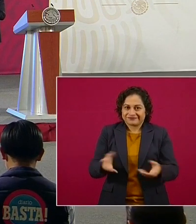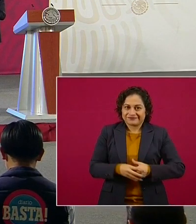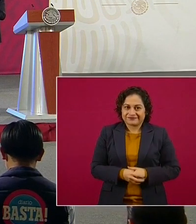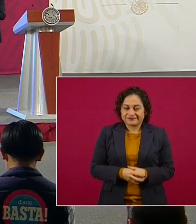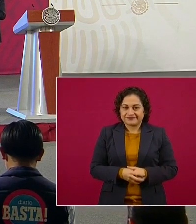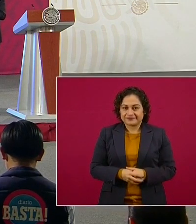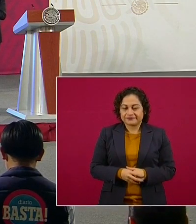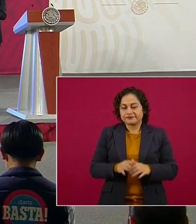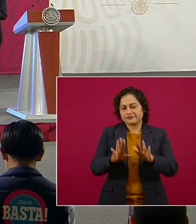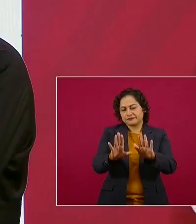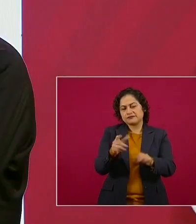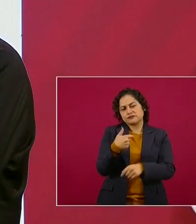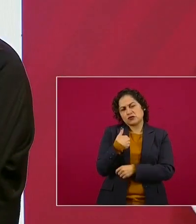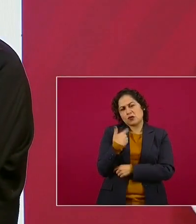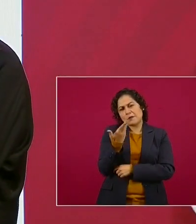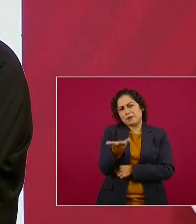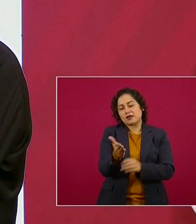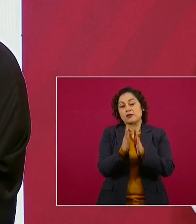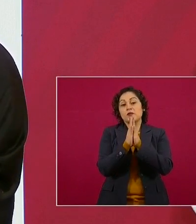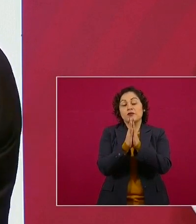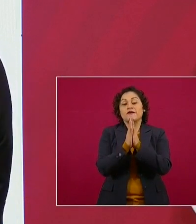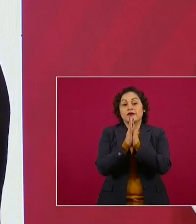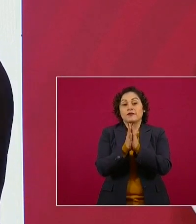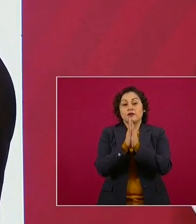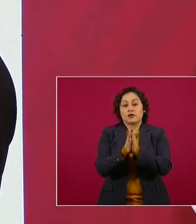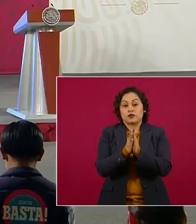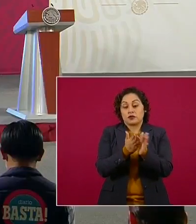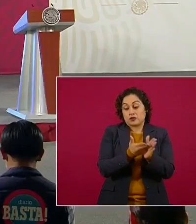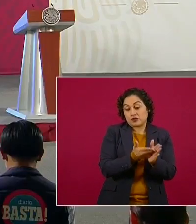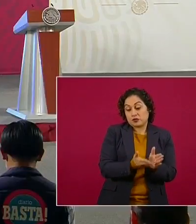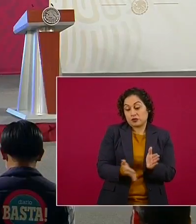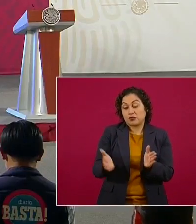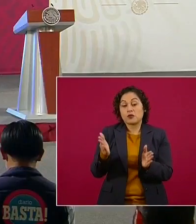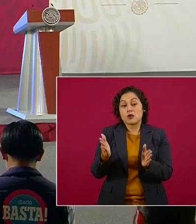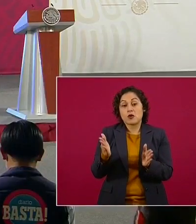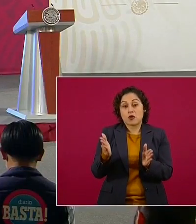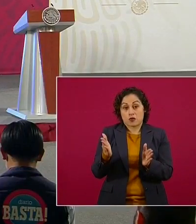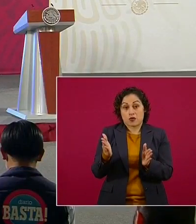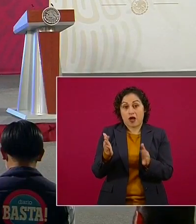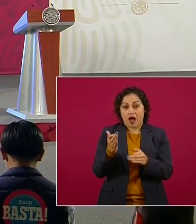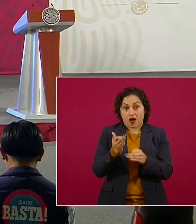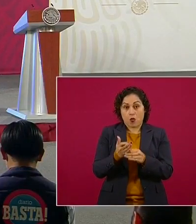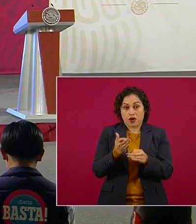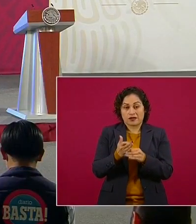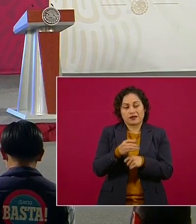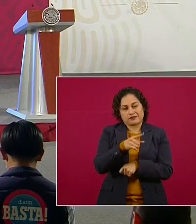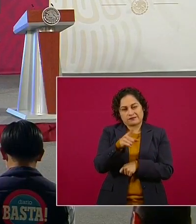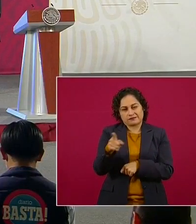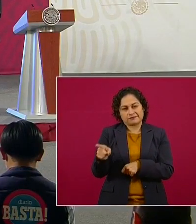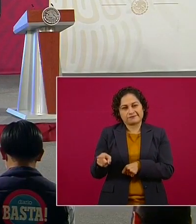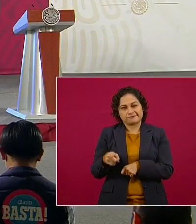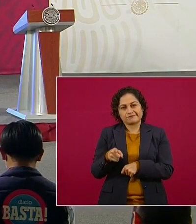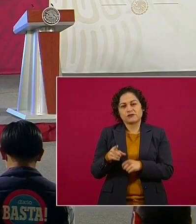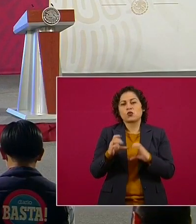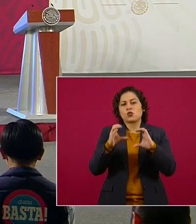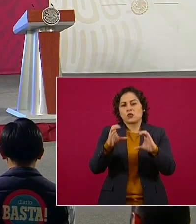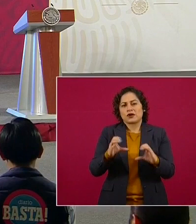porque ya pasará